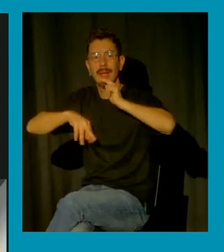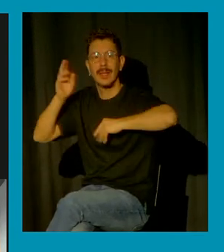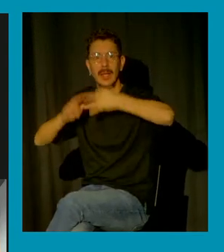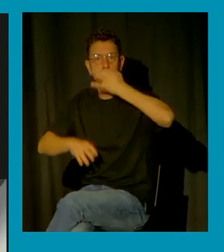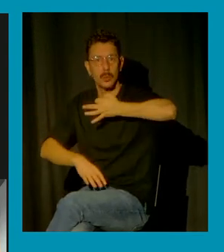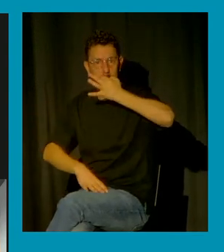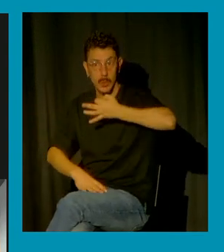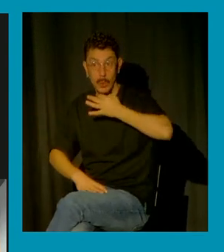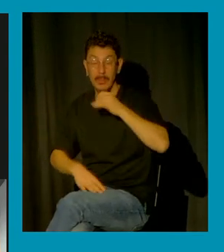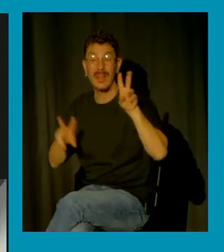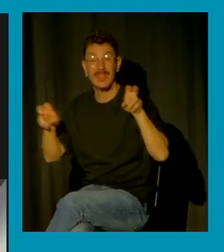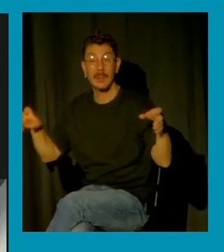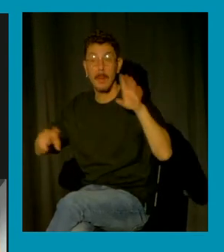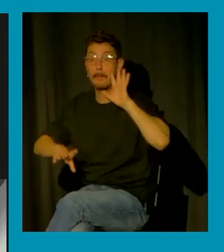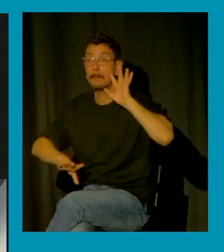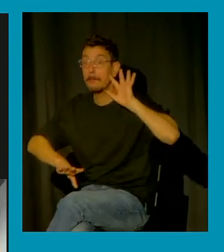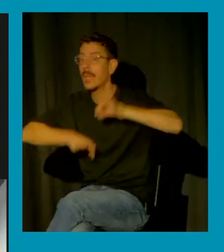sexual